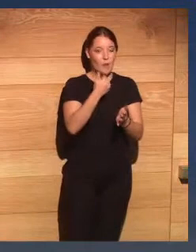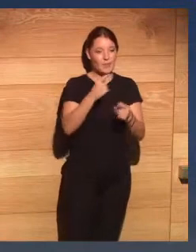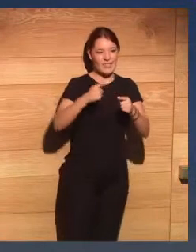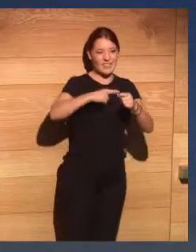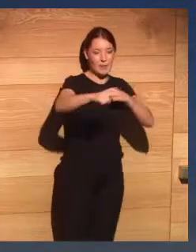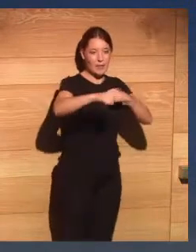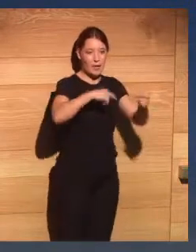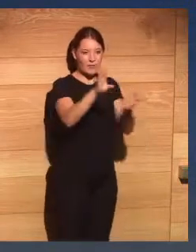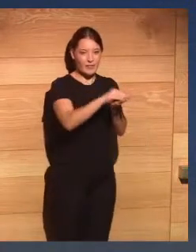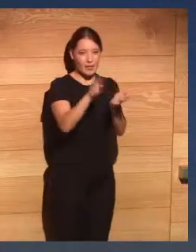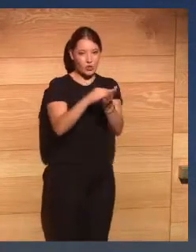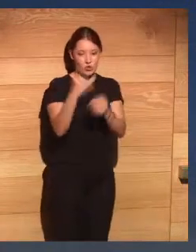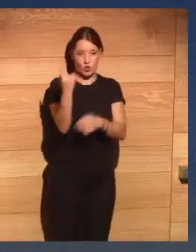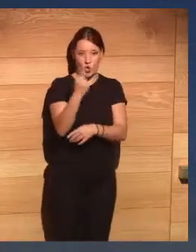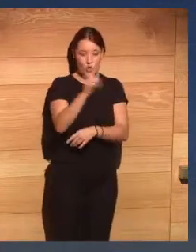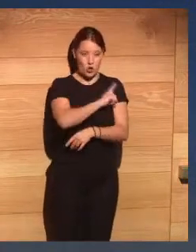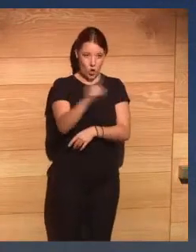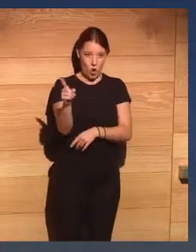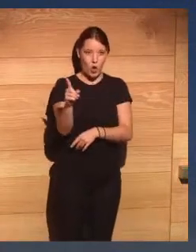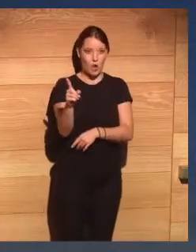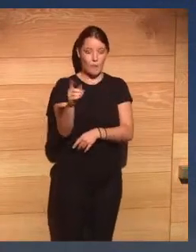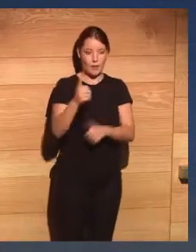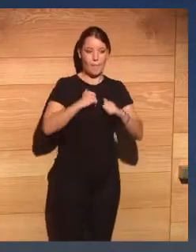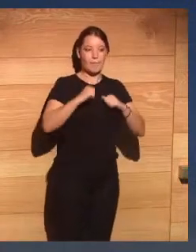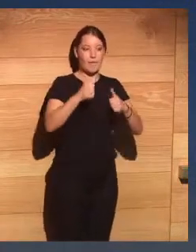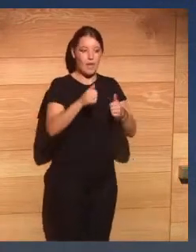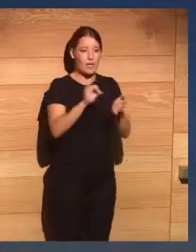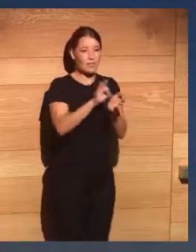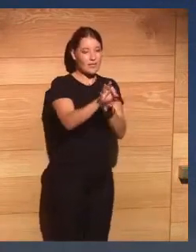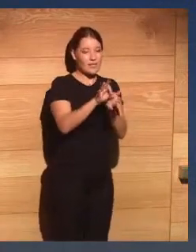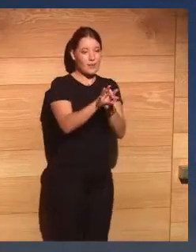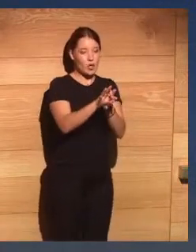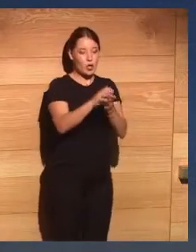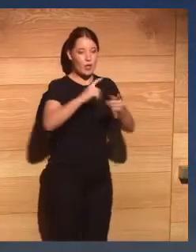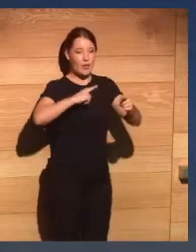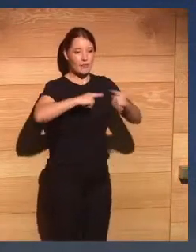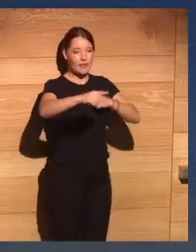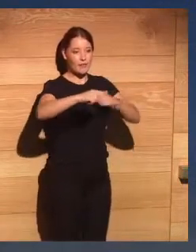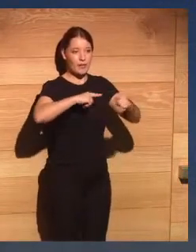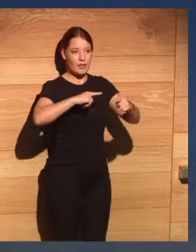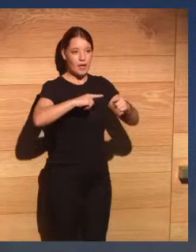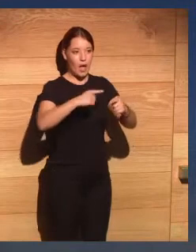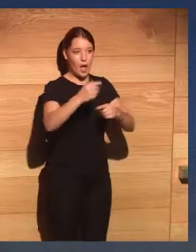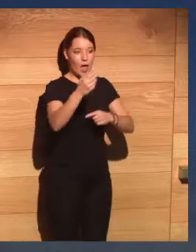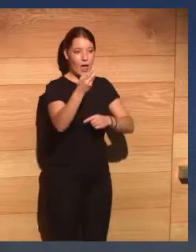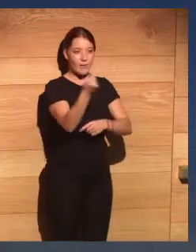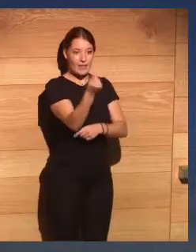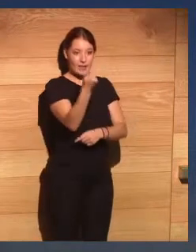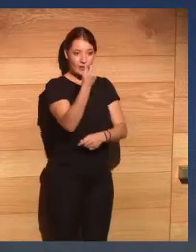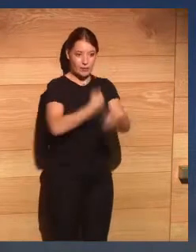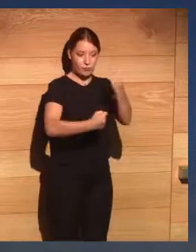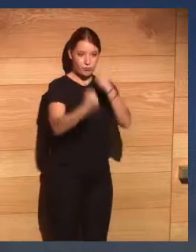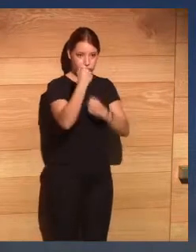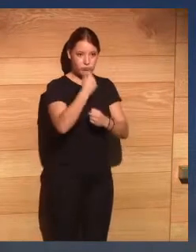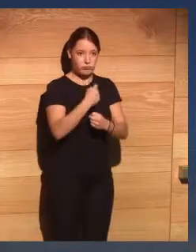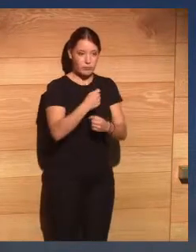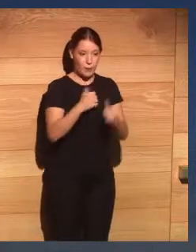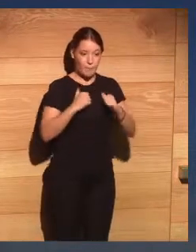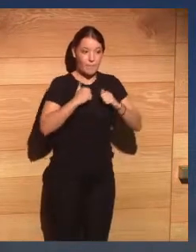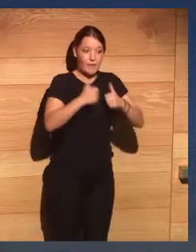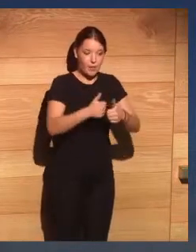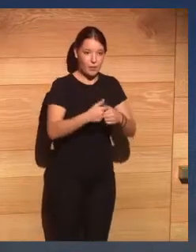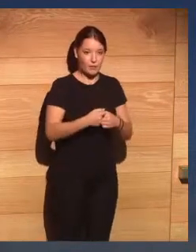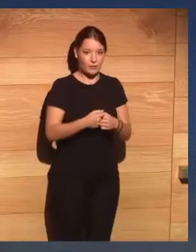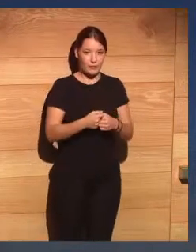y transmisión de datos se empiezan a dar servicios de transferencia financiera se acordarán del